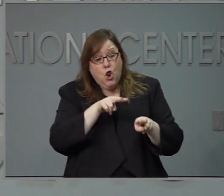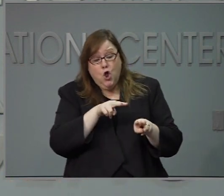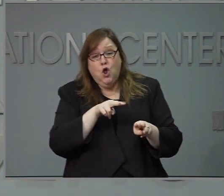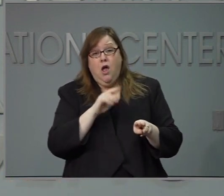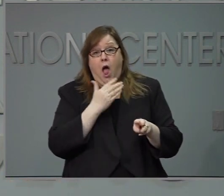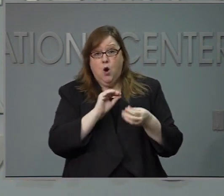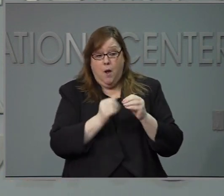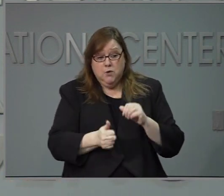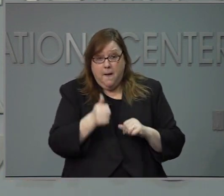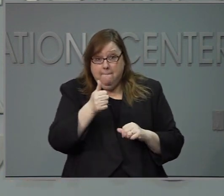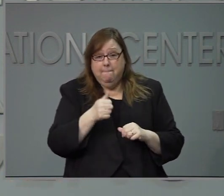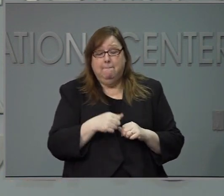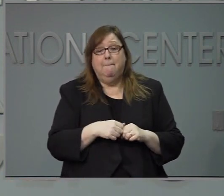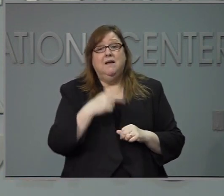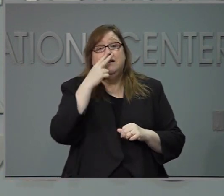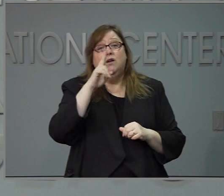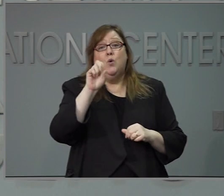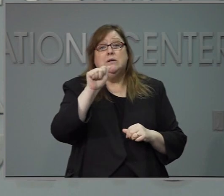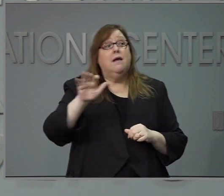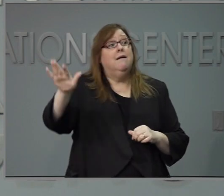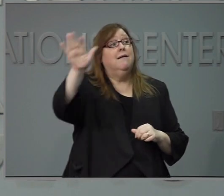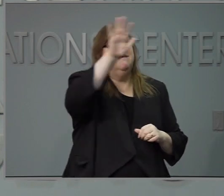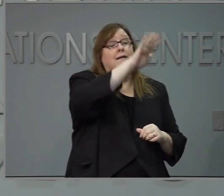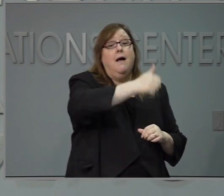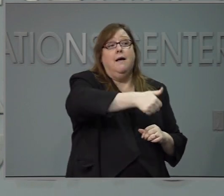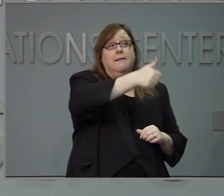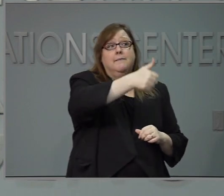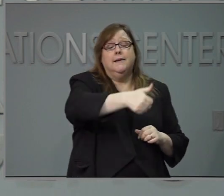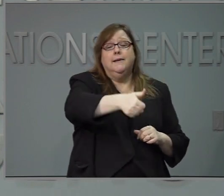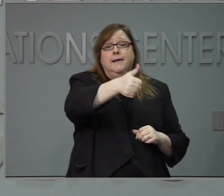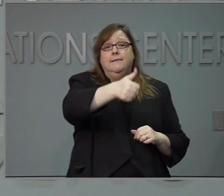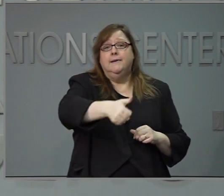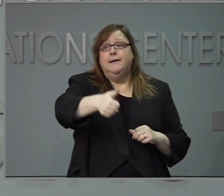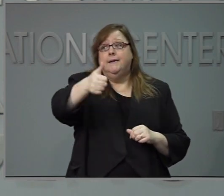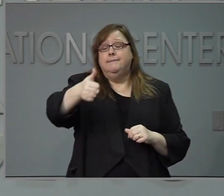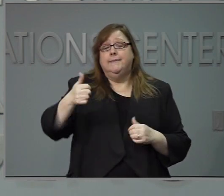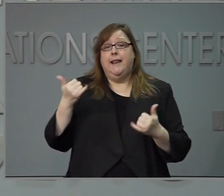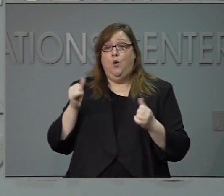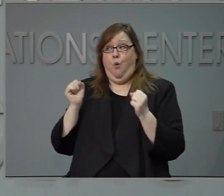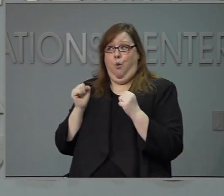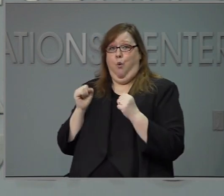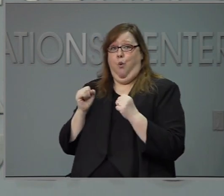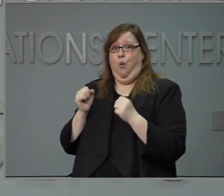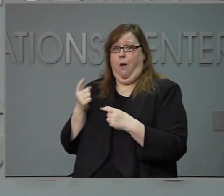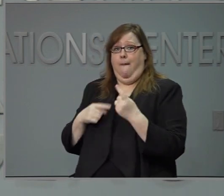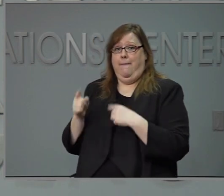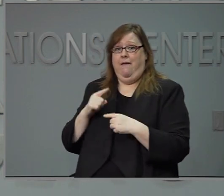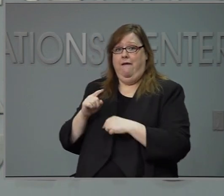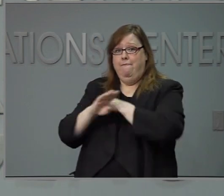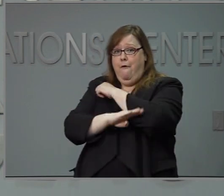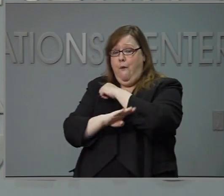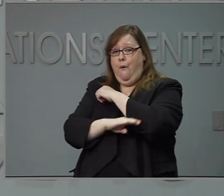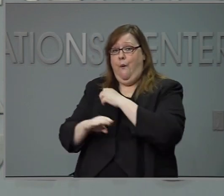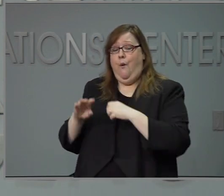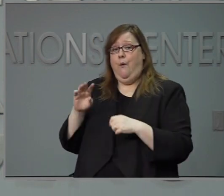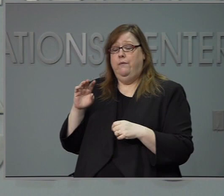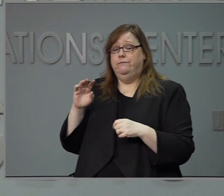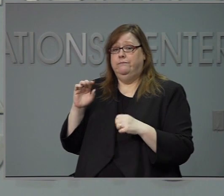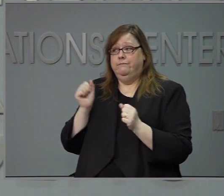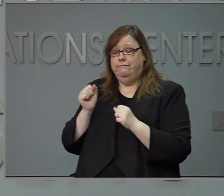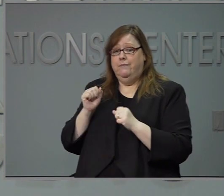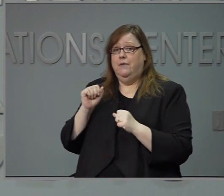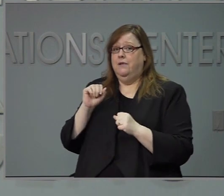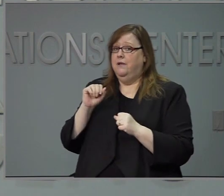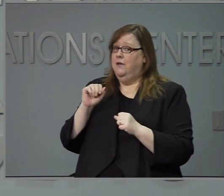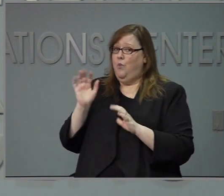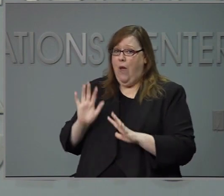Y vemos que está por venir la temporada de de otoño e invierno. Las personas realmente tienen que